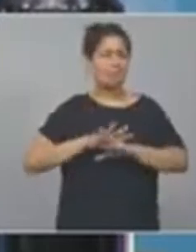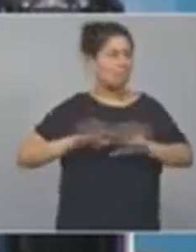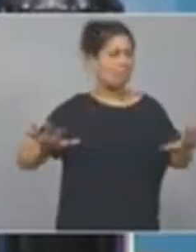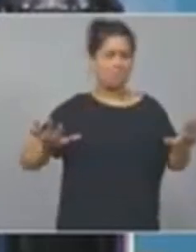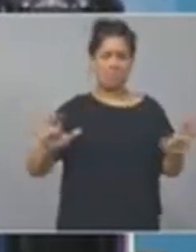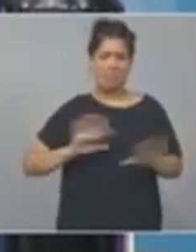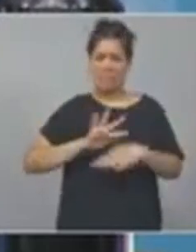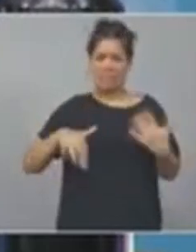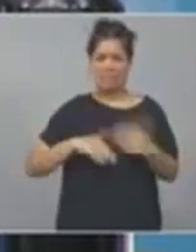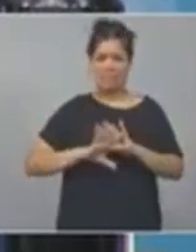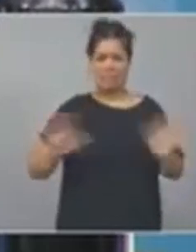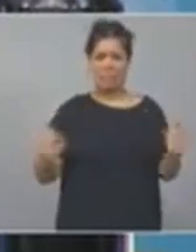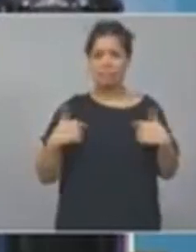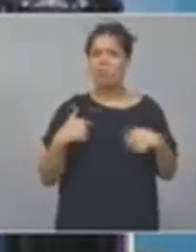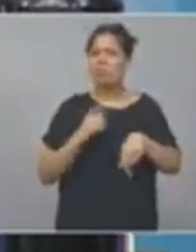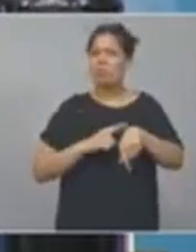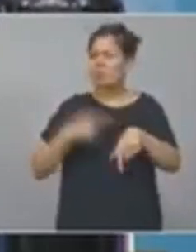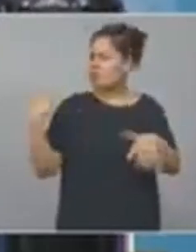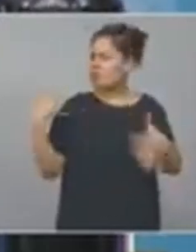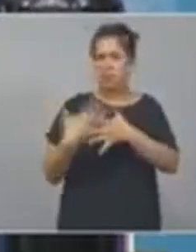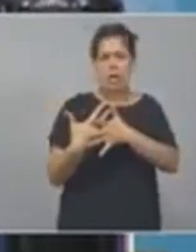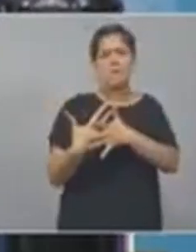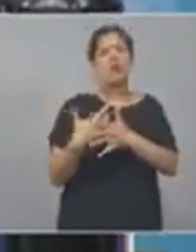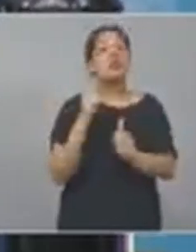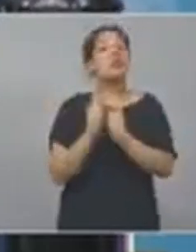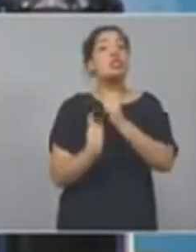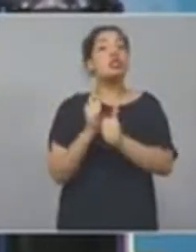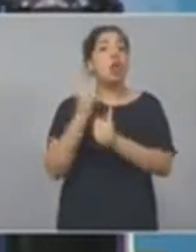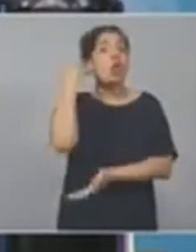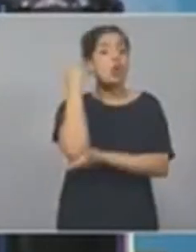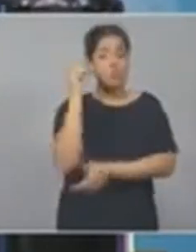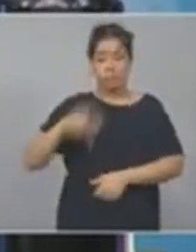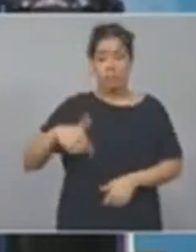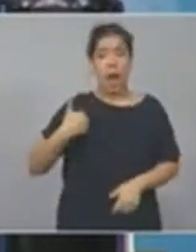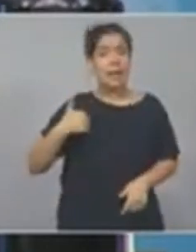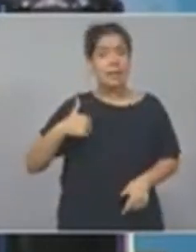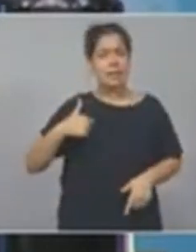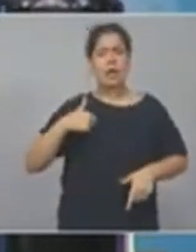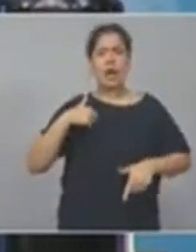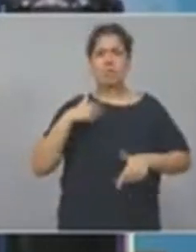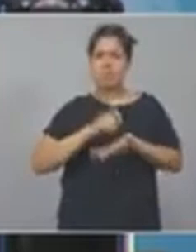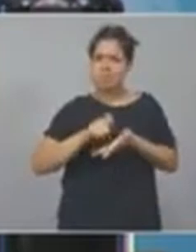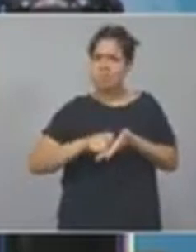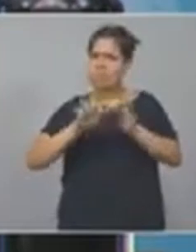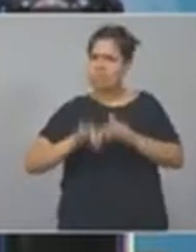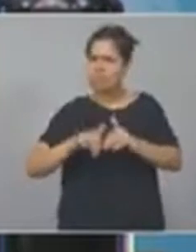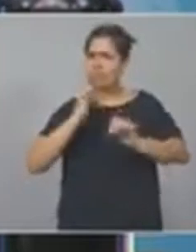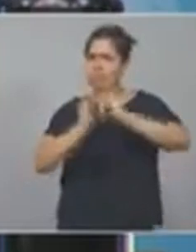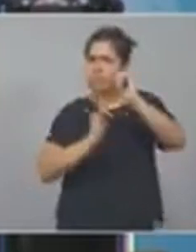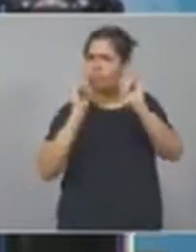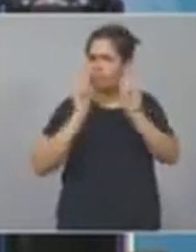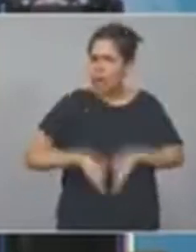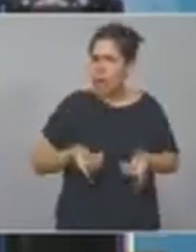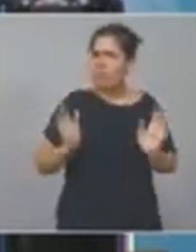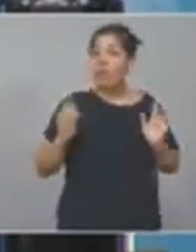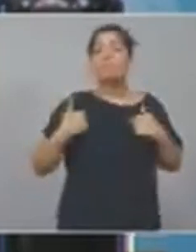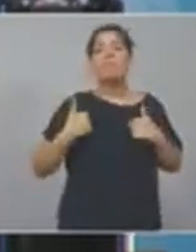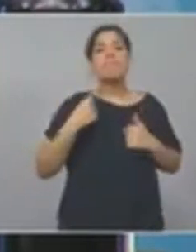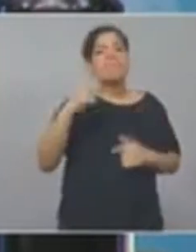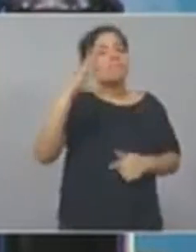dedicarme a hablar de la historia económica argentina y la verdad que para encontrar situaciones así hay que ir a las más grandes crisis,